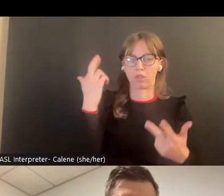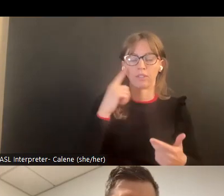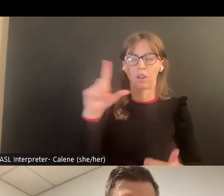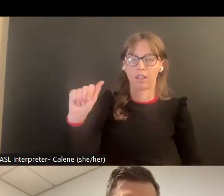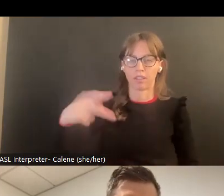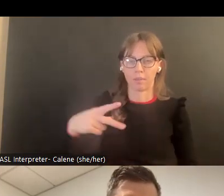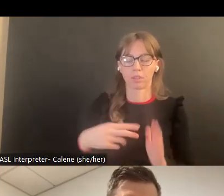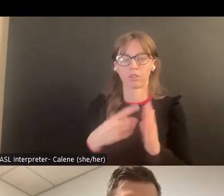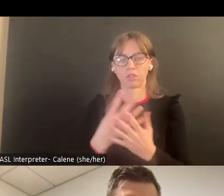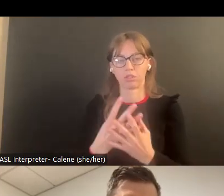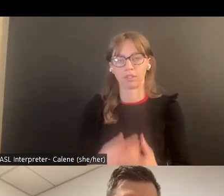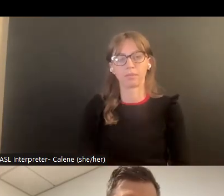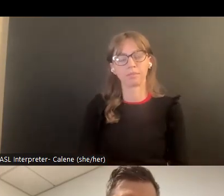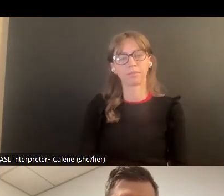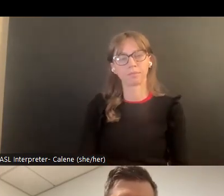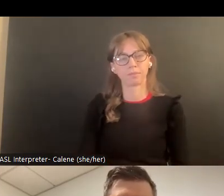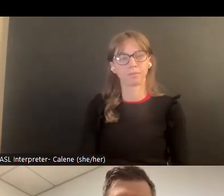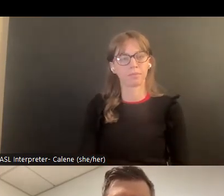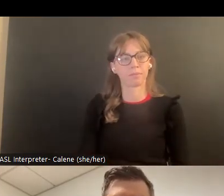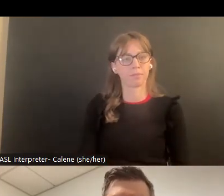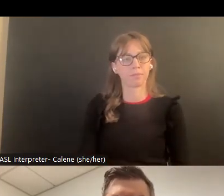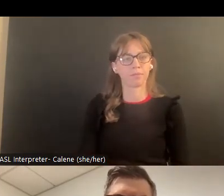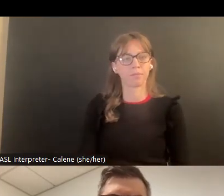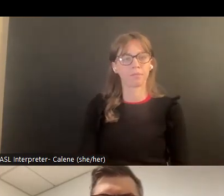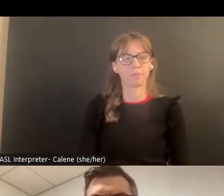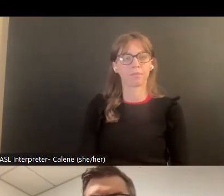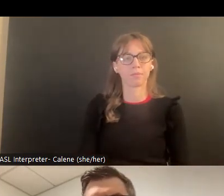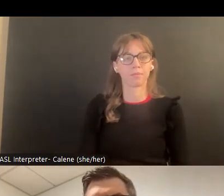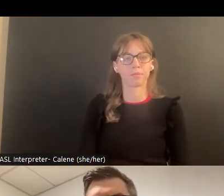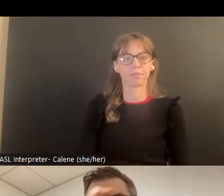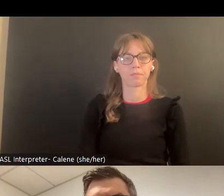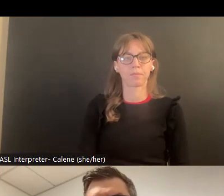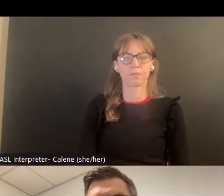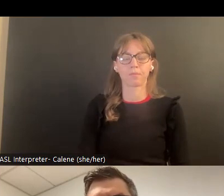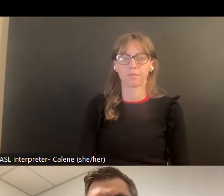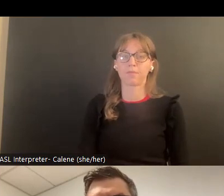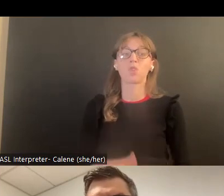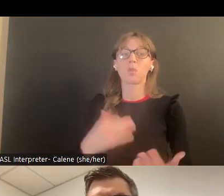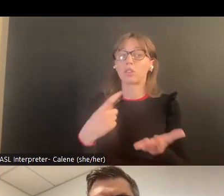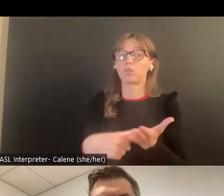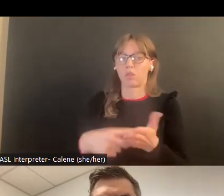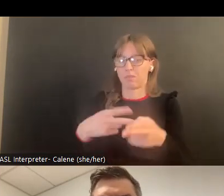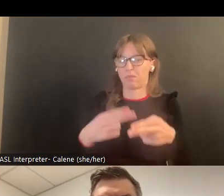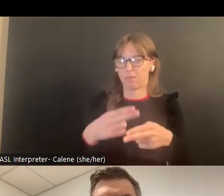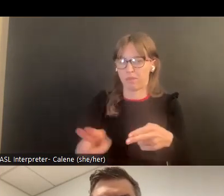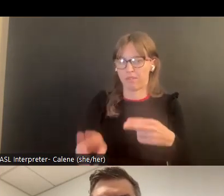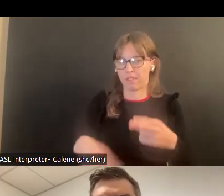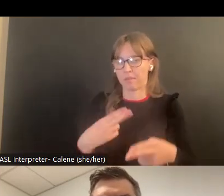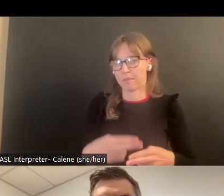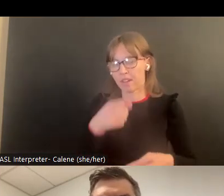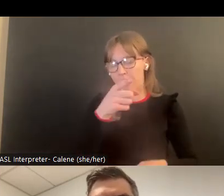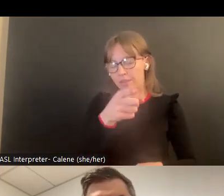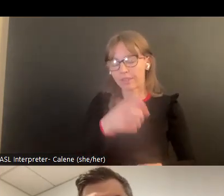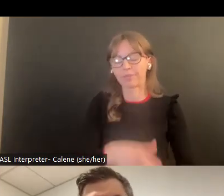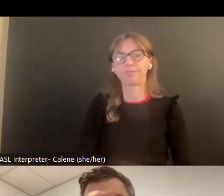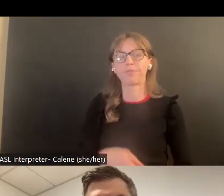provoca, según su criterio, la necesidad de que se implemente un asesoramiento Lab según su